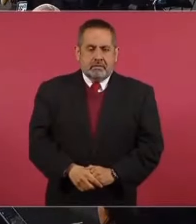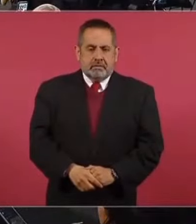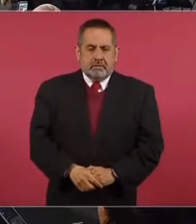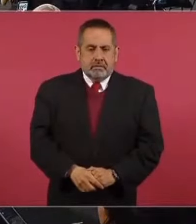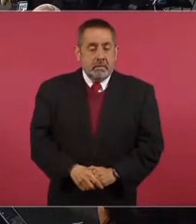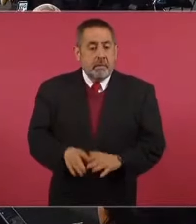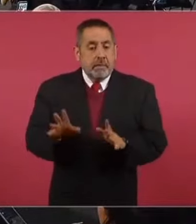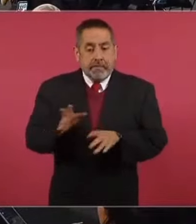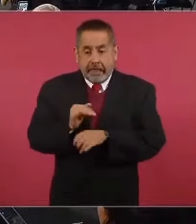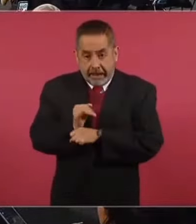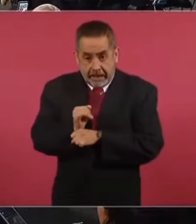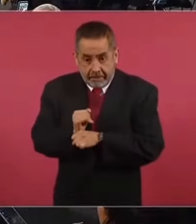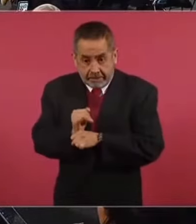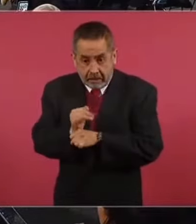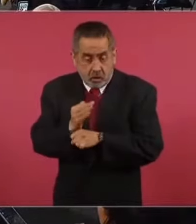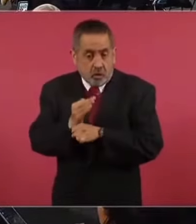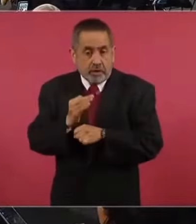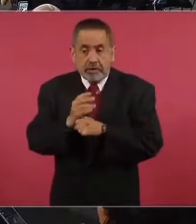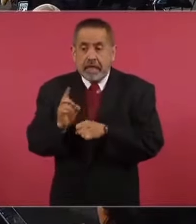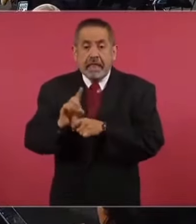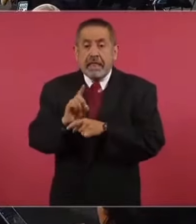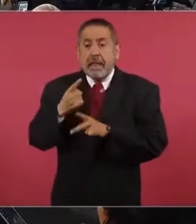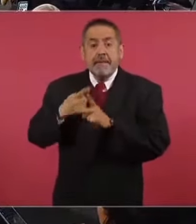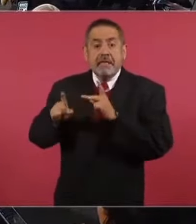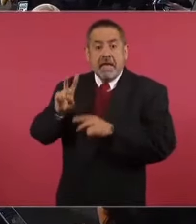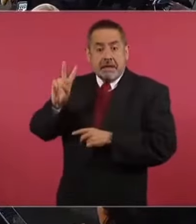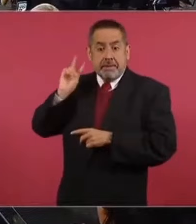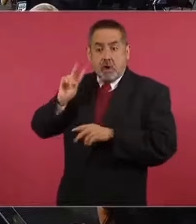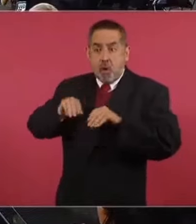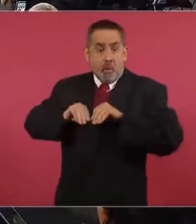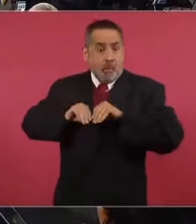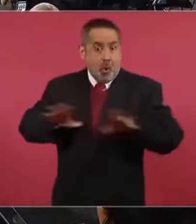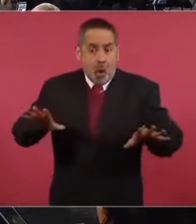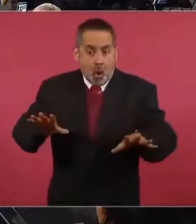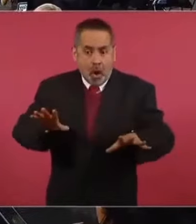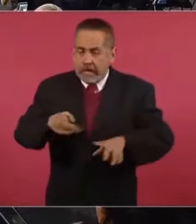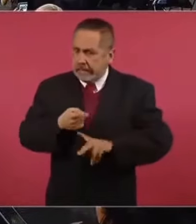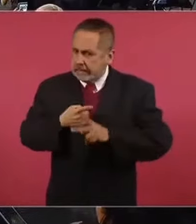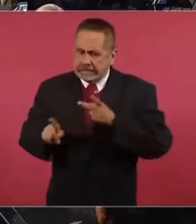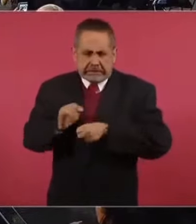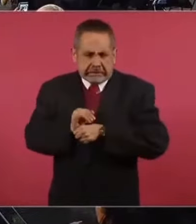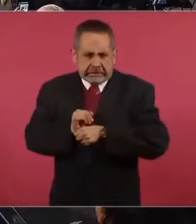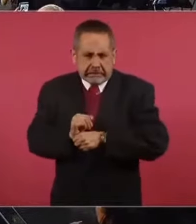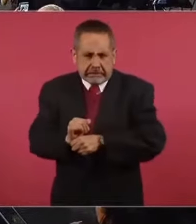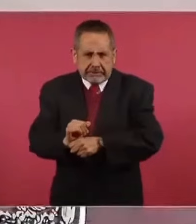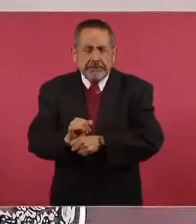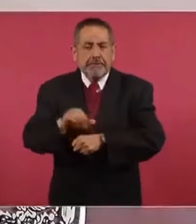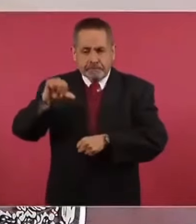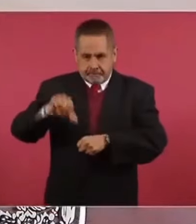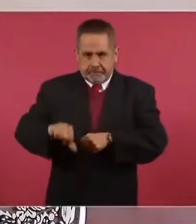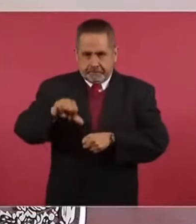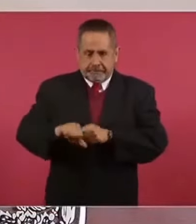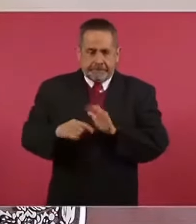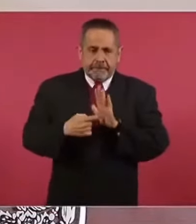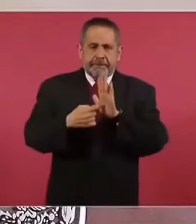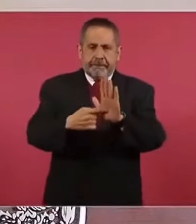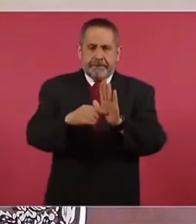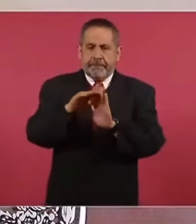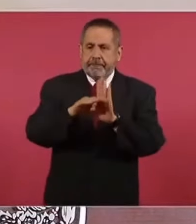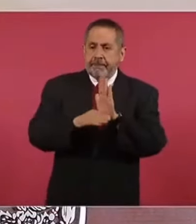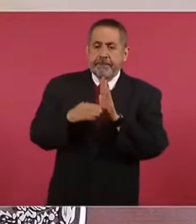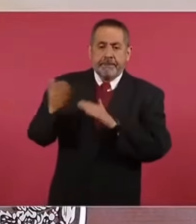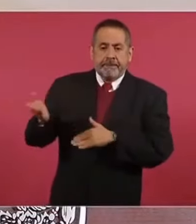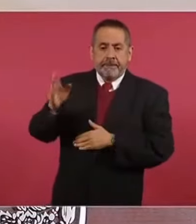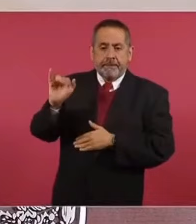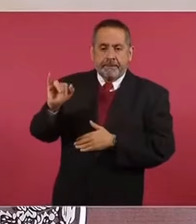La investigación que se lleva a cabo desde el viernes, que se dio a conocer este asunto, hoy se va a presentar al INAI